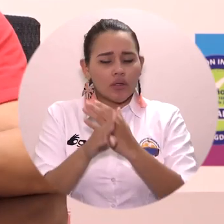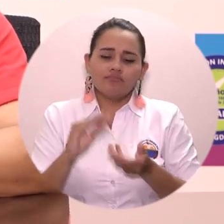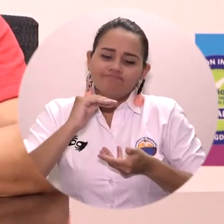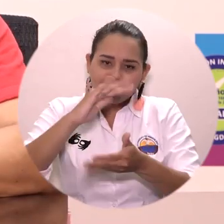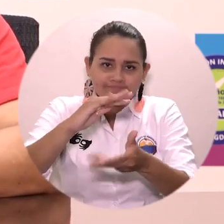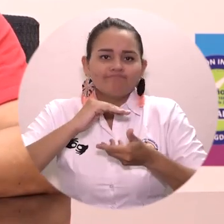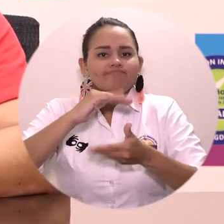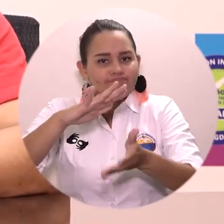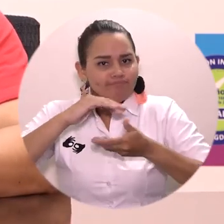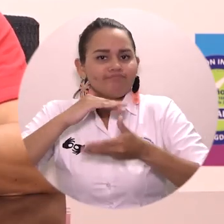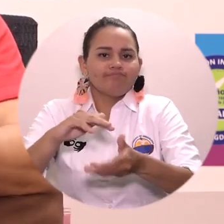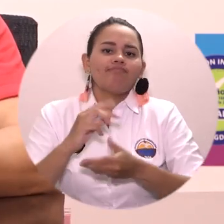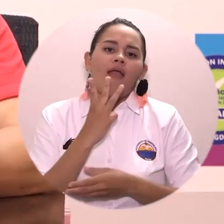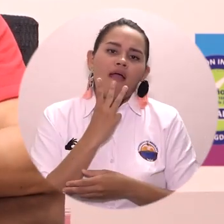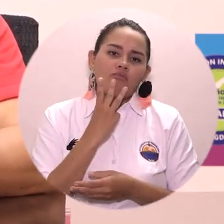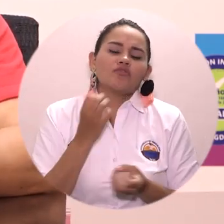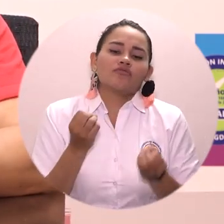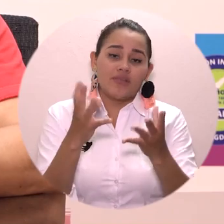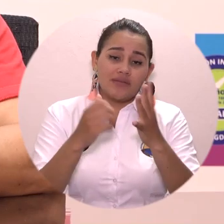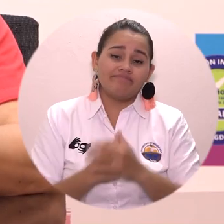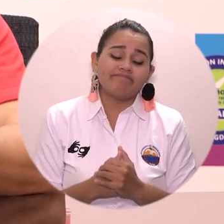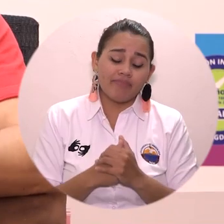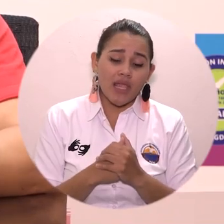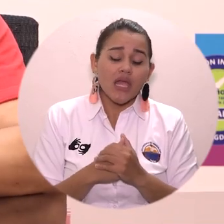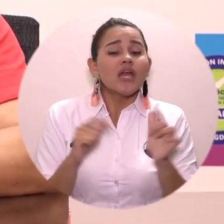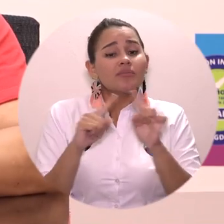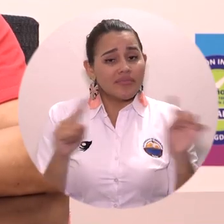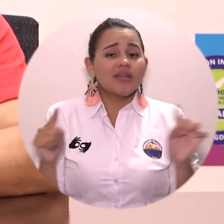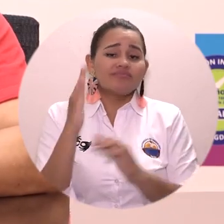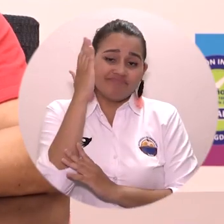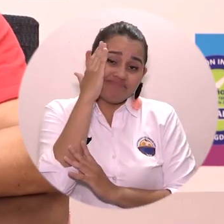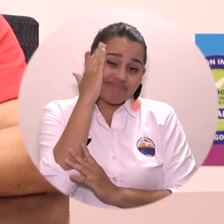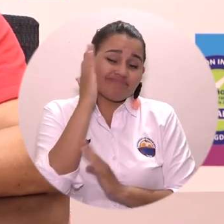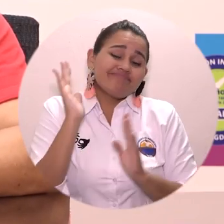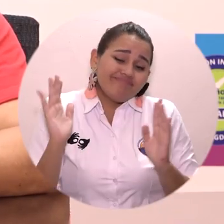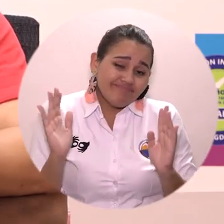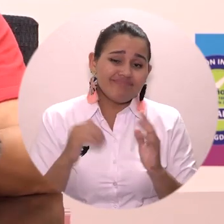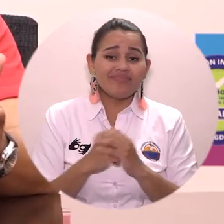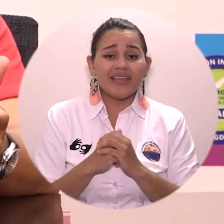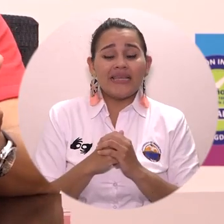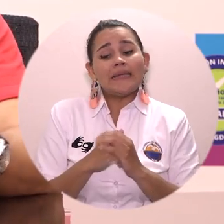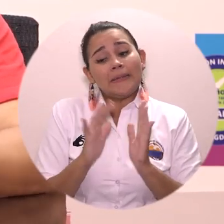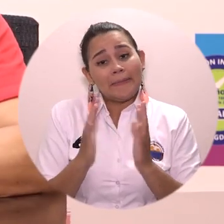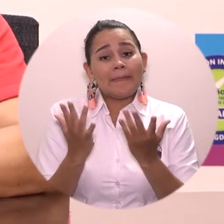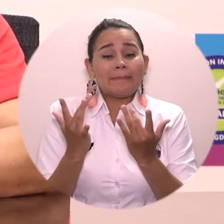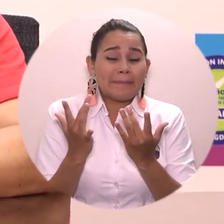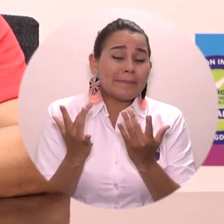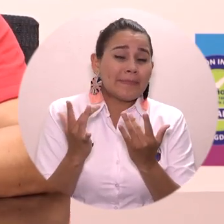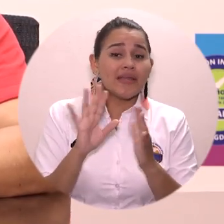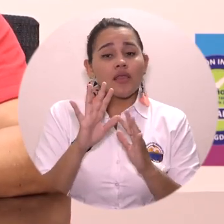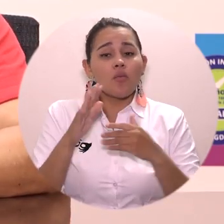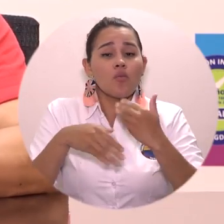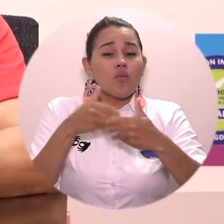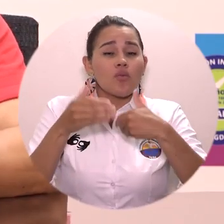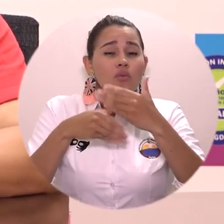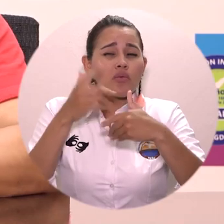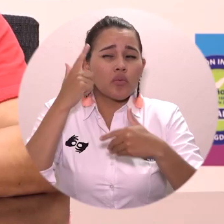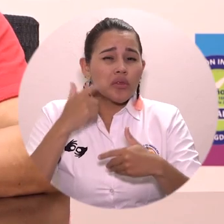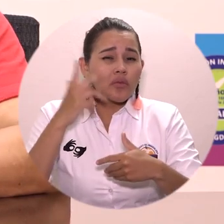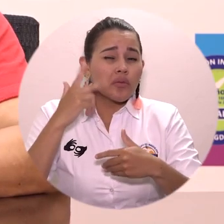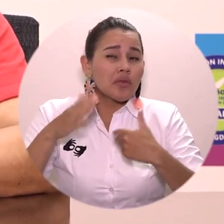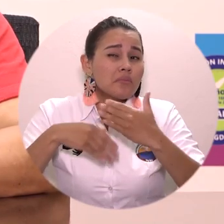entregan para que se lleven. Pero además sabemos que con el paso de los días, con la declaratoria de cuarentena,